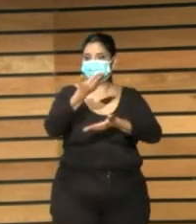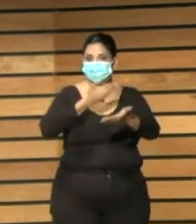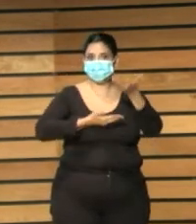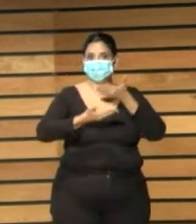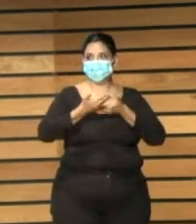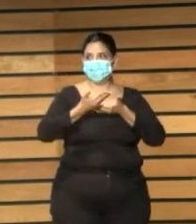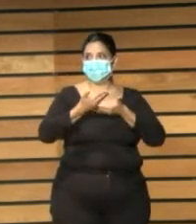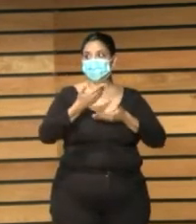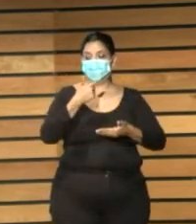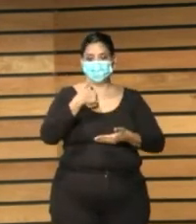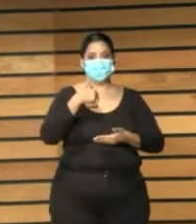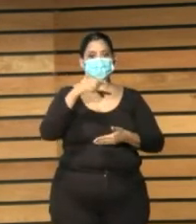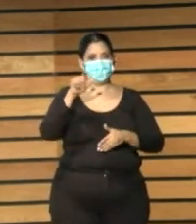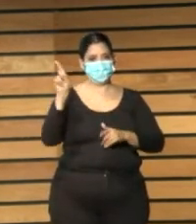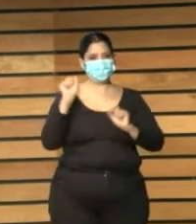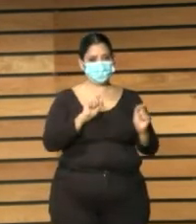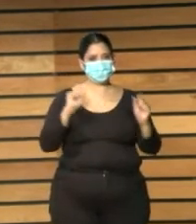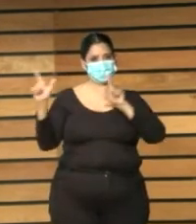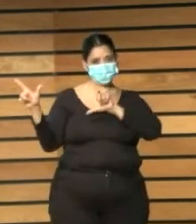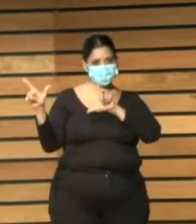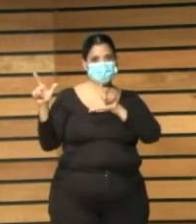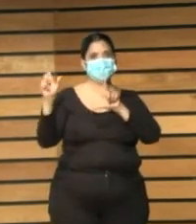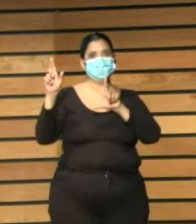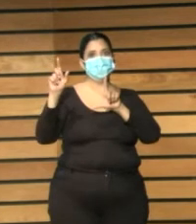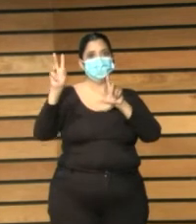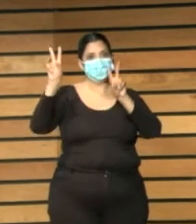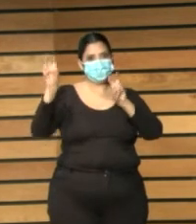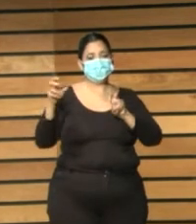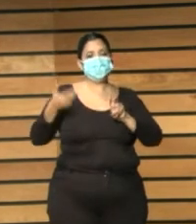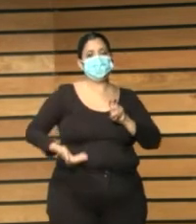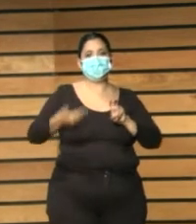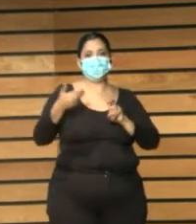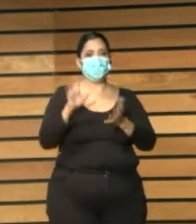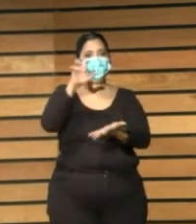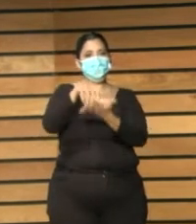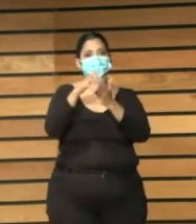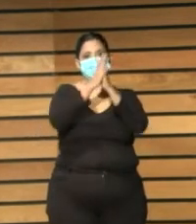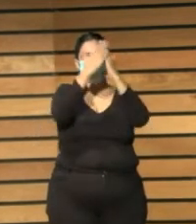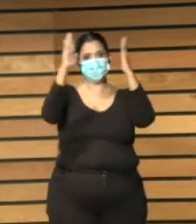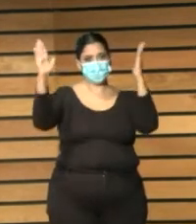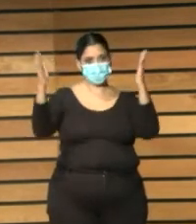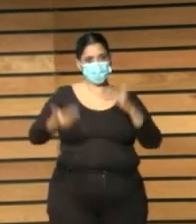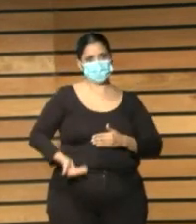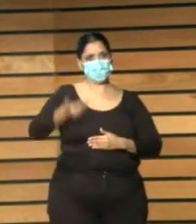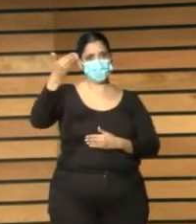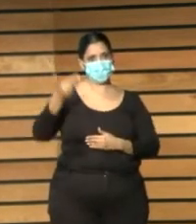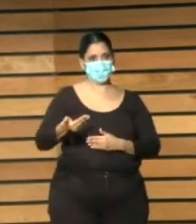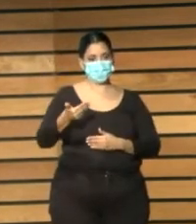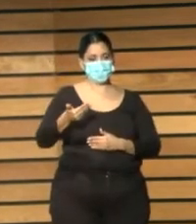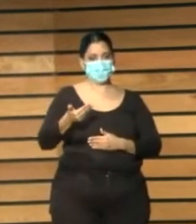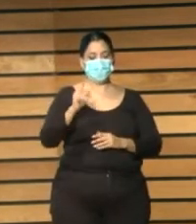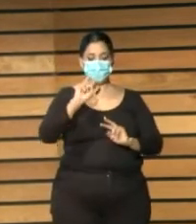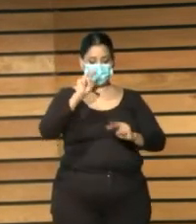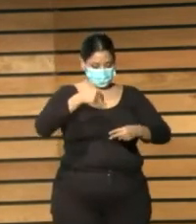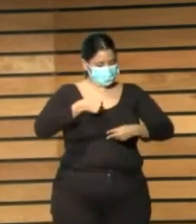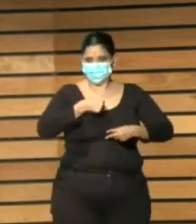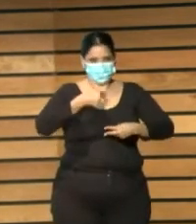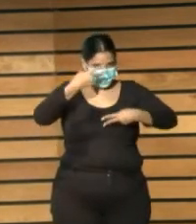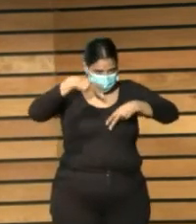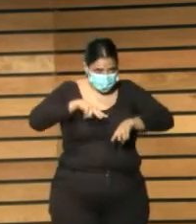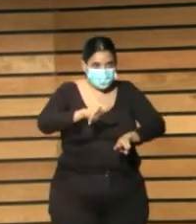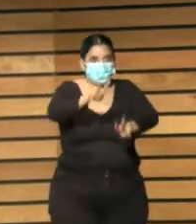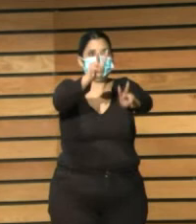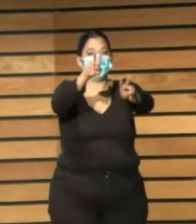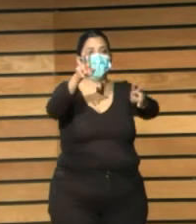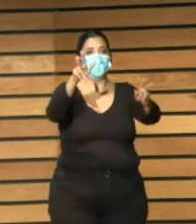presentación el caso del valor de las bibliotecas vamos a mirar hacia afuera vamos a buscar esa alianza con la ciudadanía